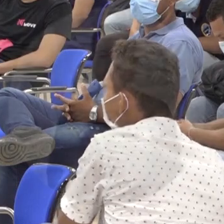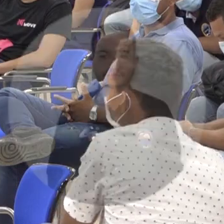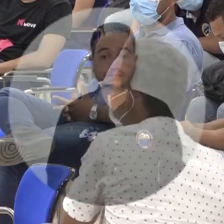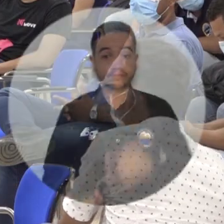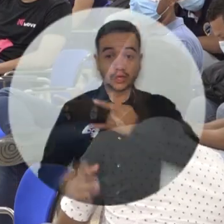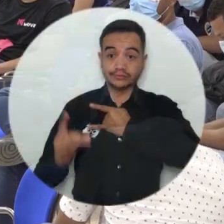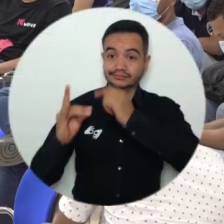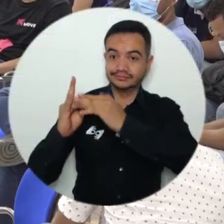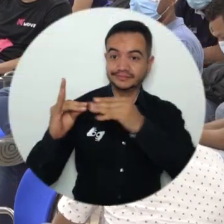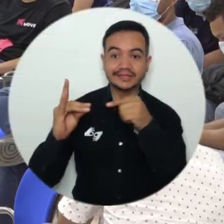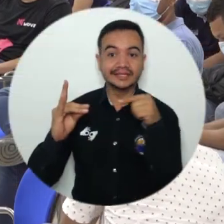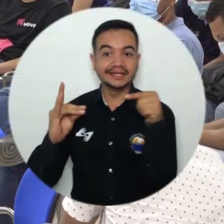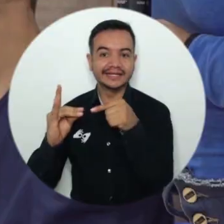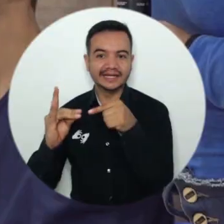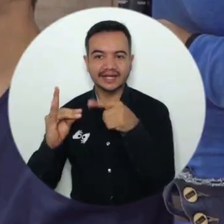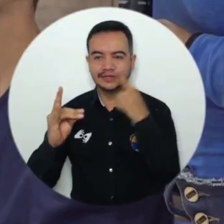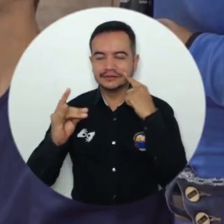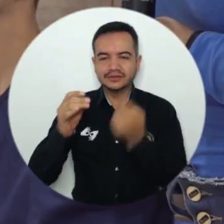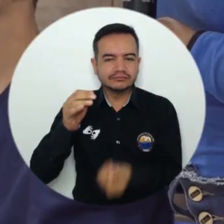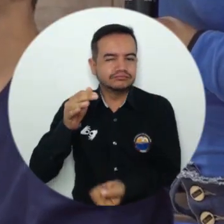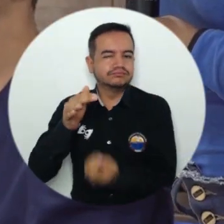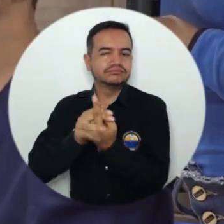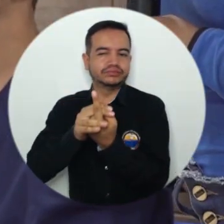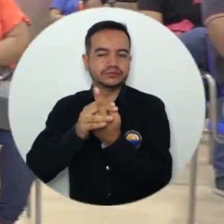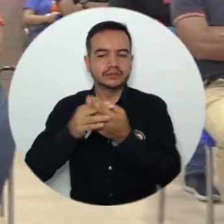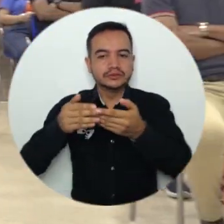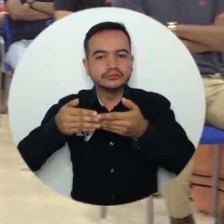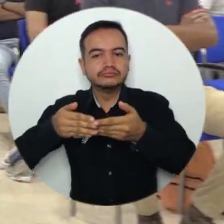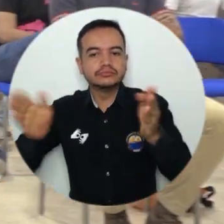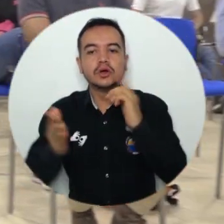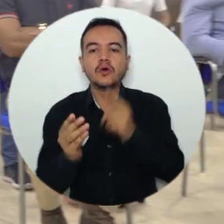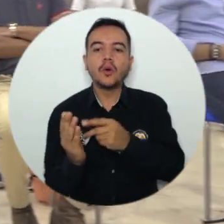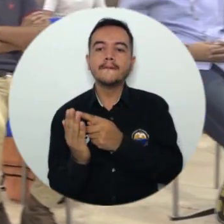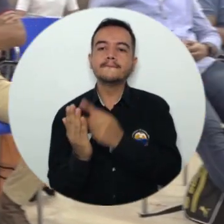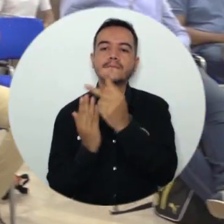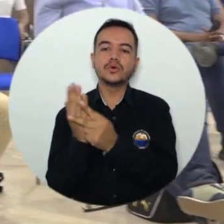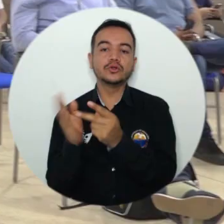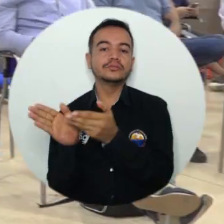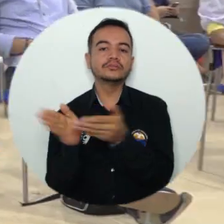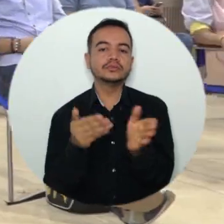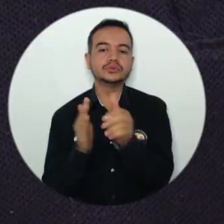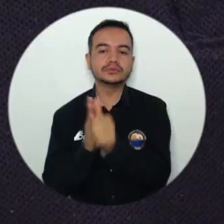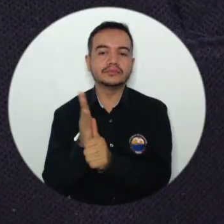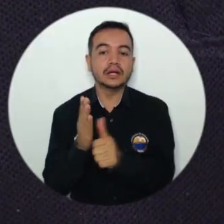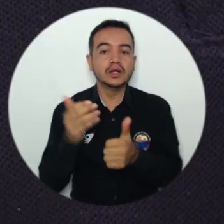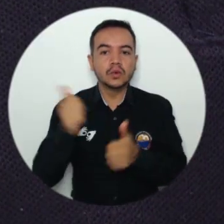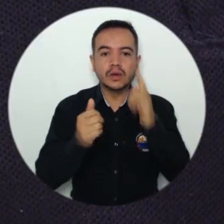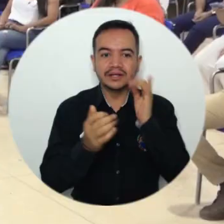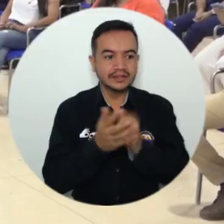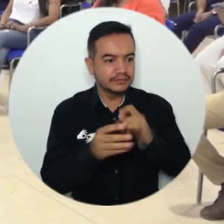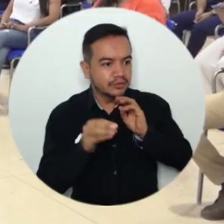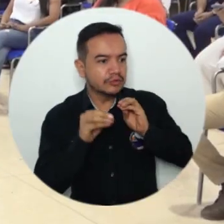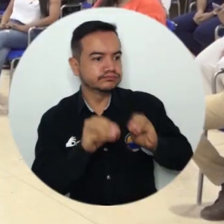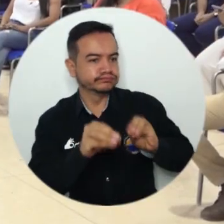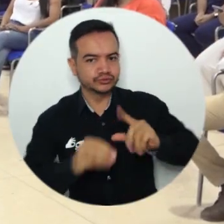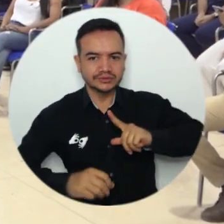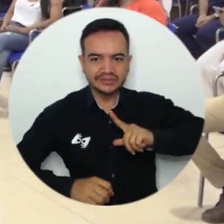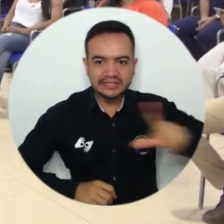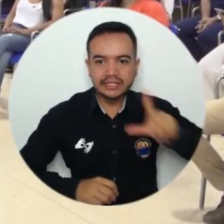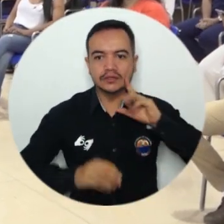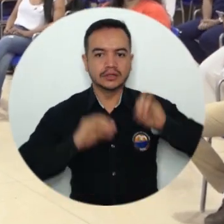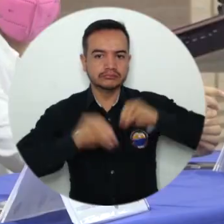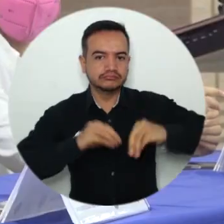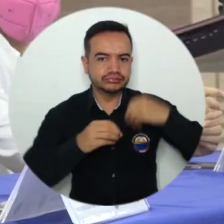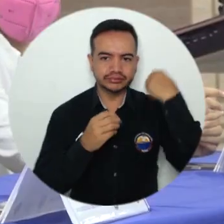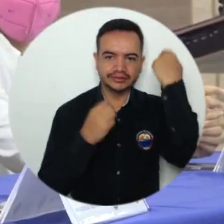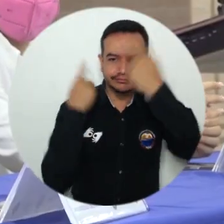La Universidad del Magdalena creó y oficializó un programa institucional que propende por fomentar el liderazgo, la capacidad crítica y el